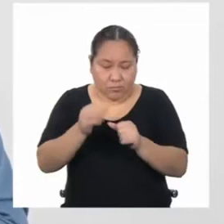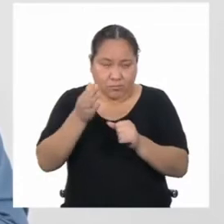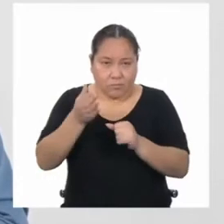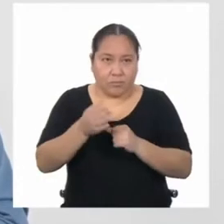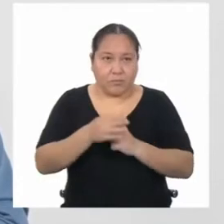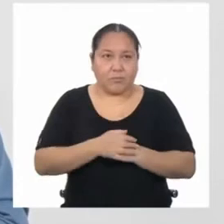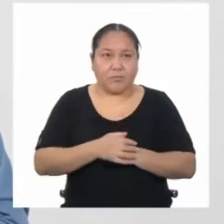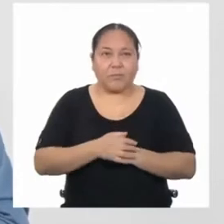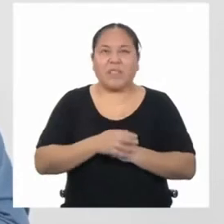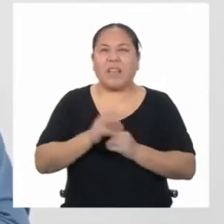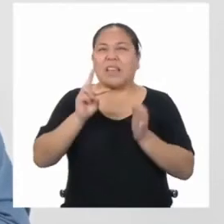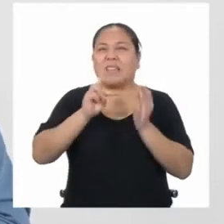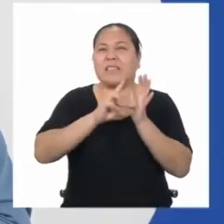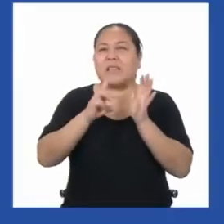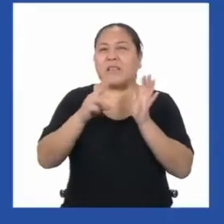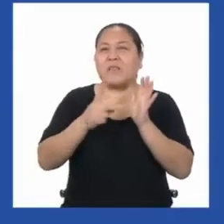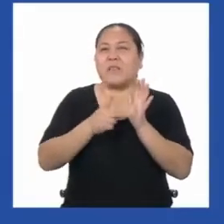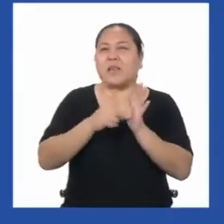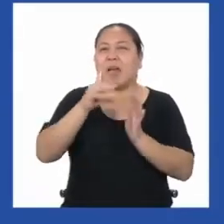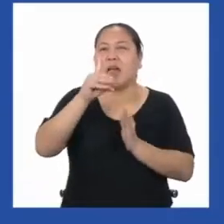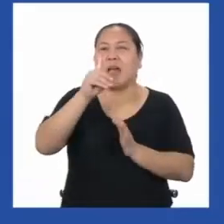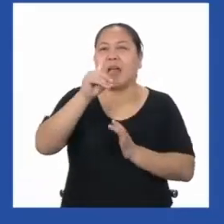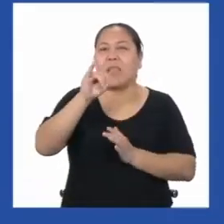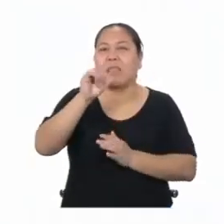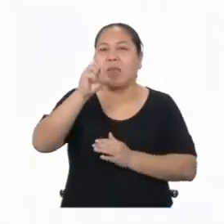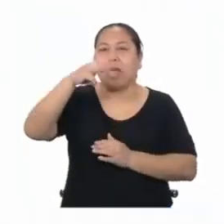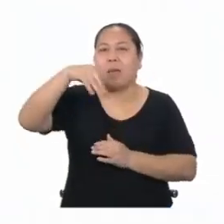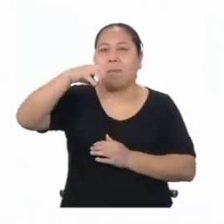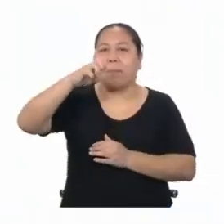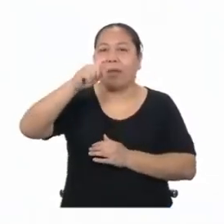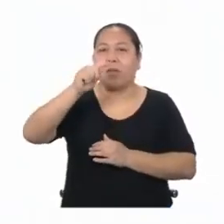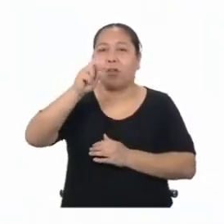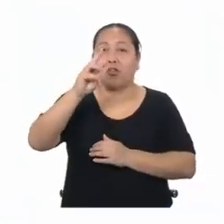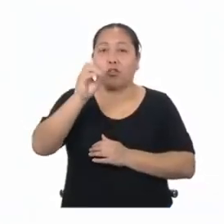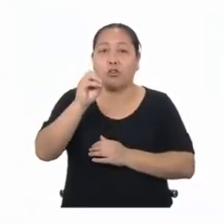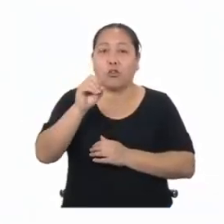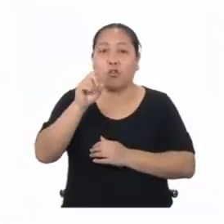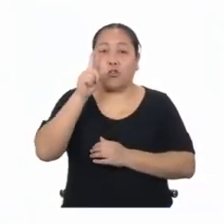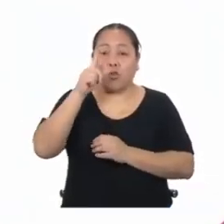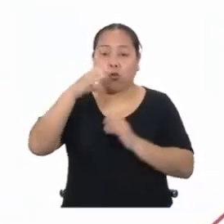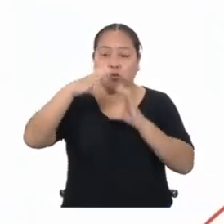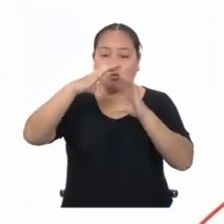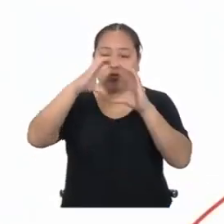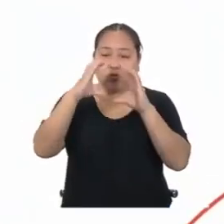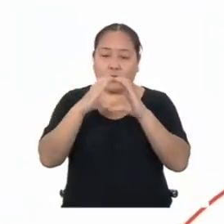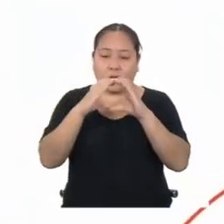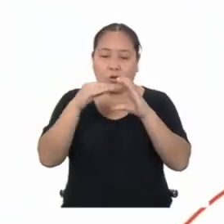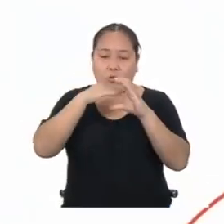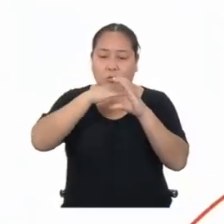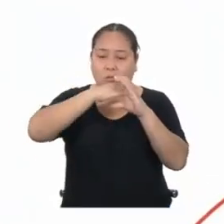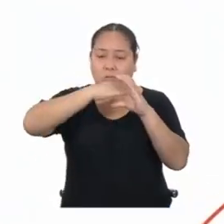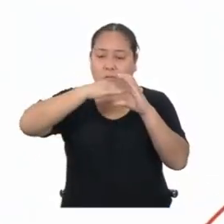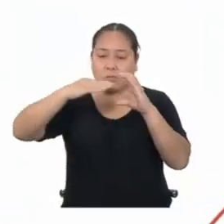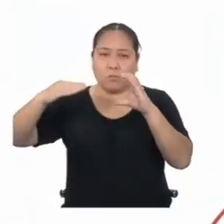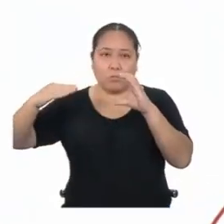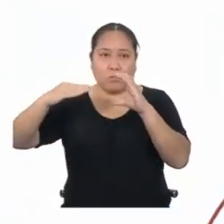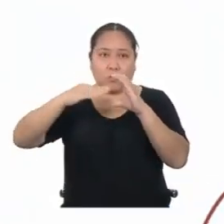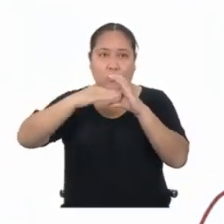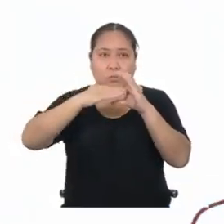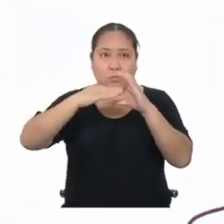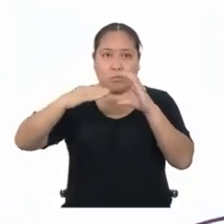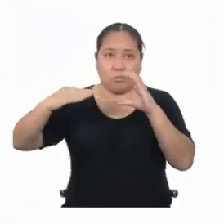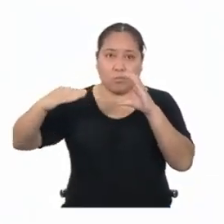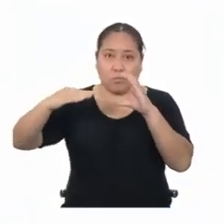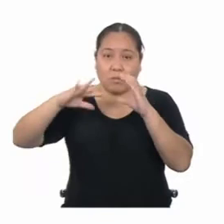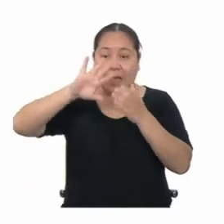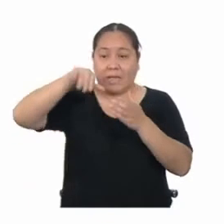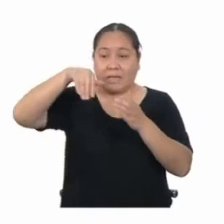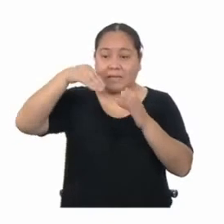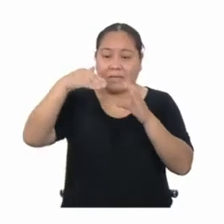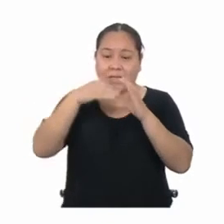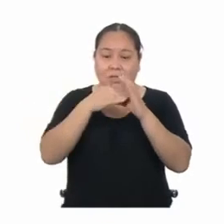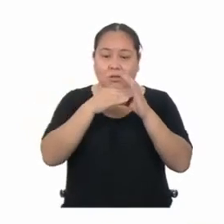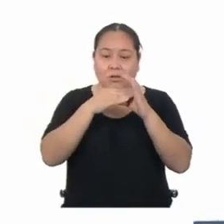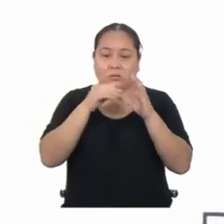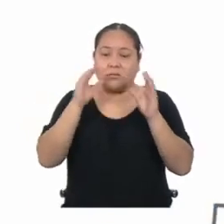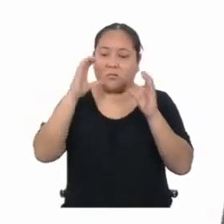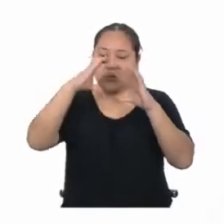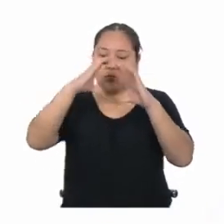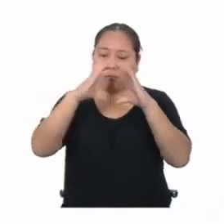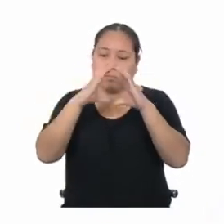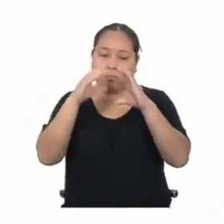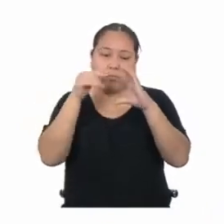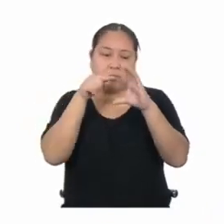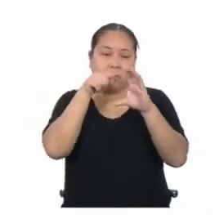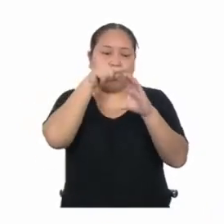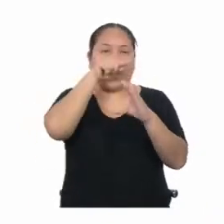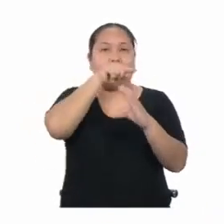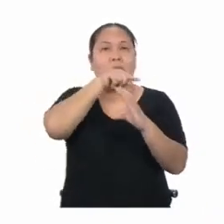¿Qué es el diámetro de un círculo? El diámetro es el segmento de recta que pasa por el centro y uno de los puntos opuestos de